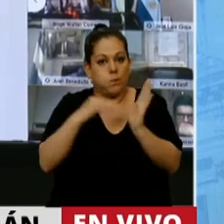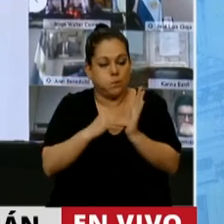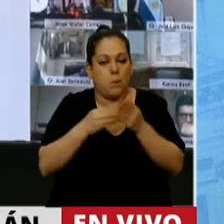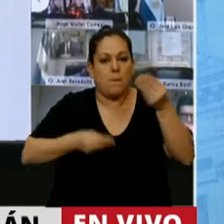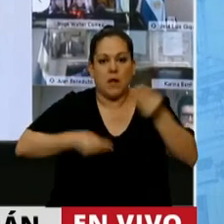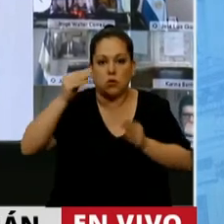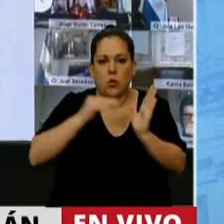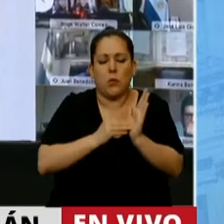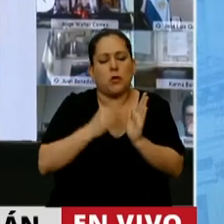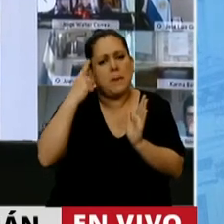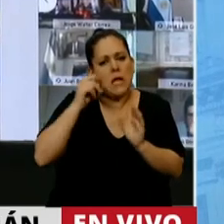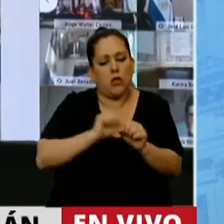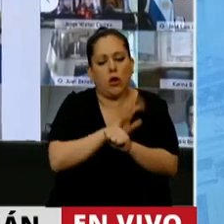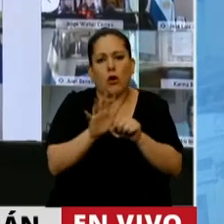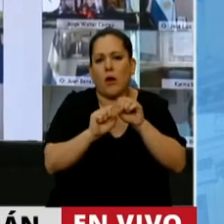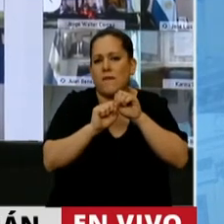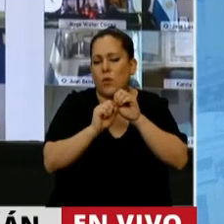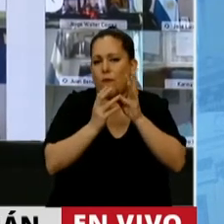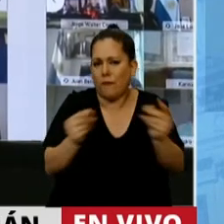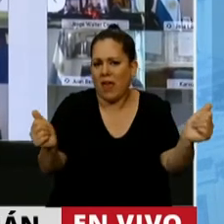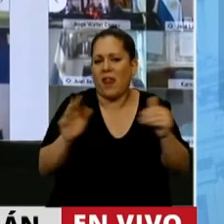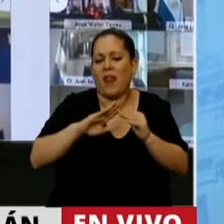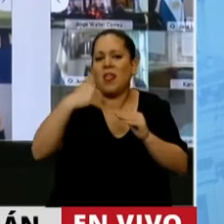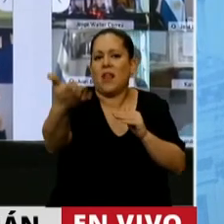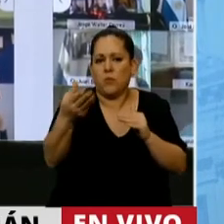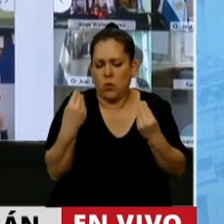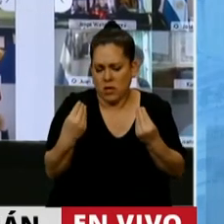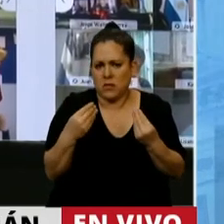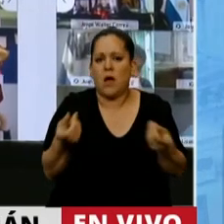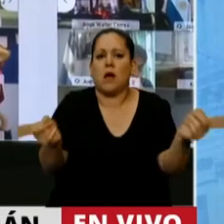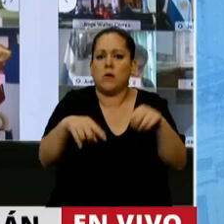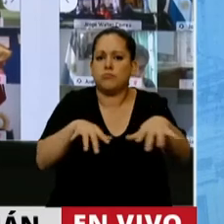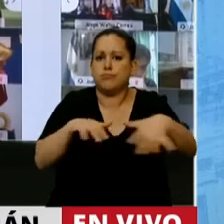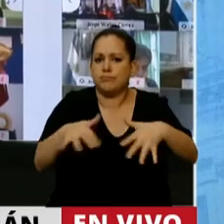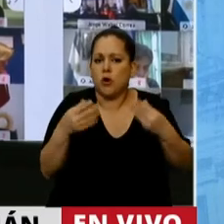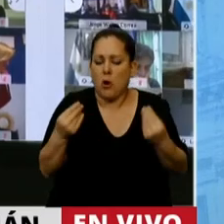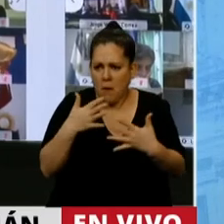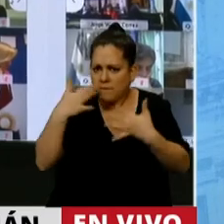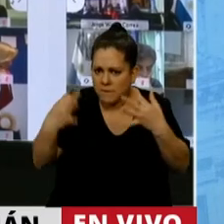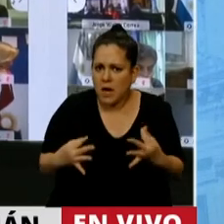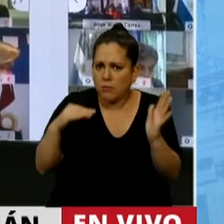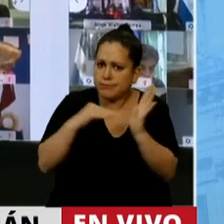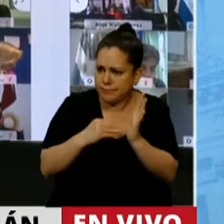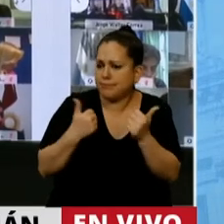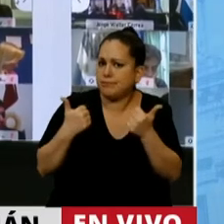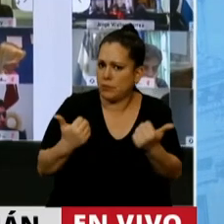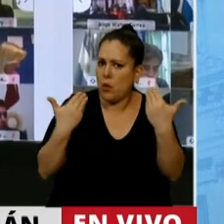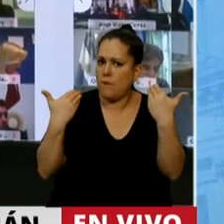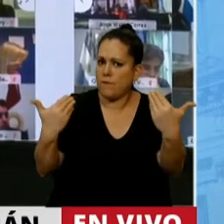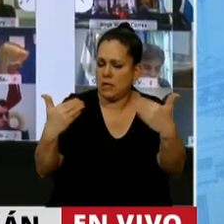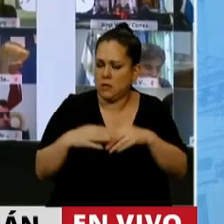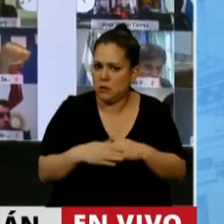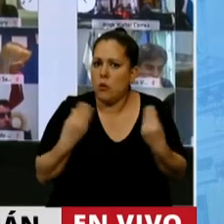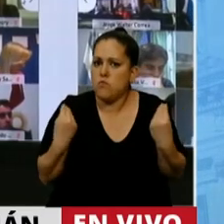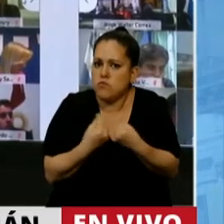pospandemia, pensando en la reactivación. Y creo que eso está muy bien. Y felicito que muchas provincias